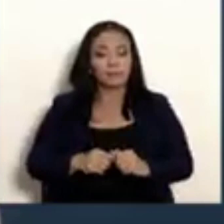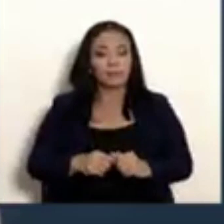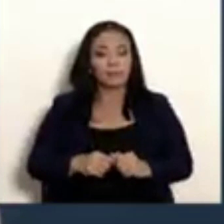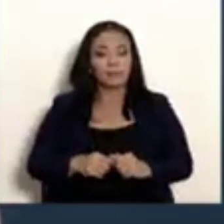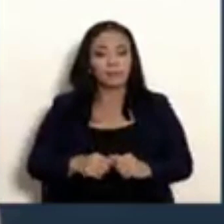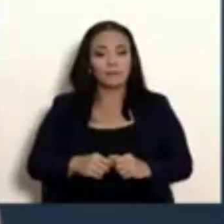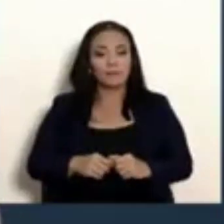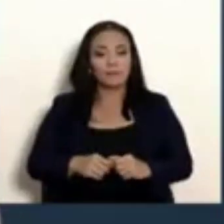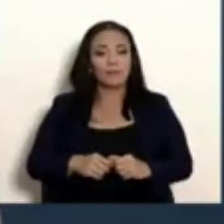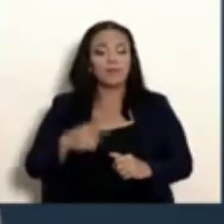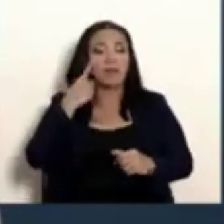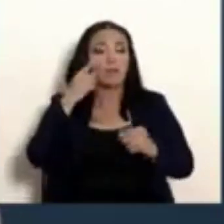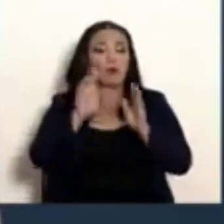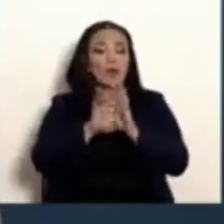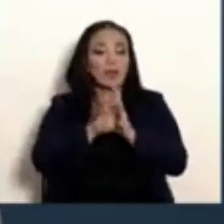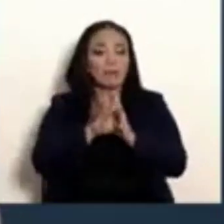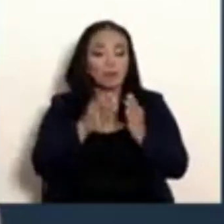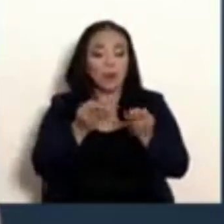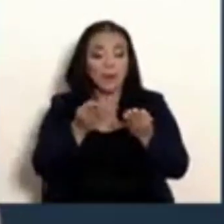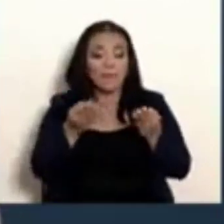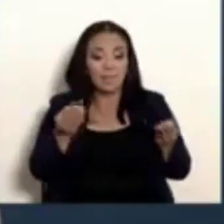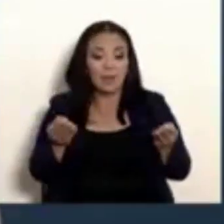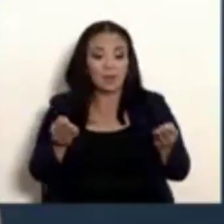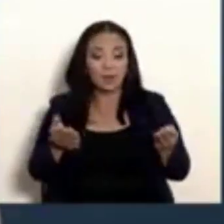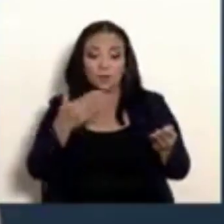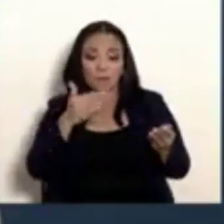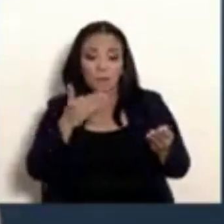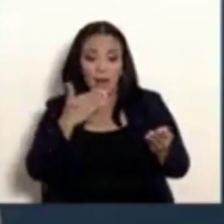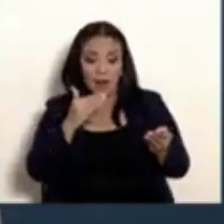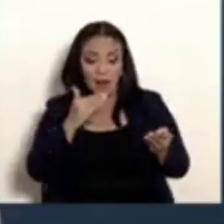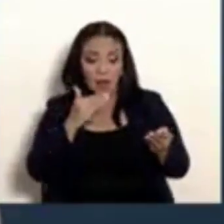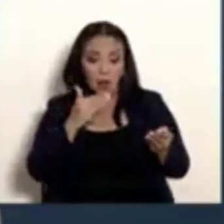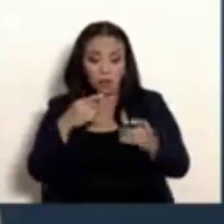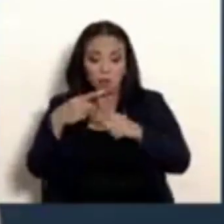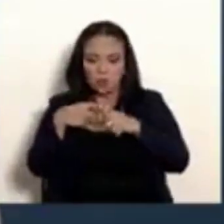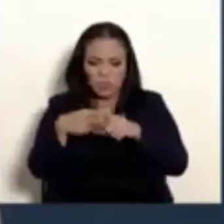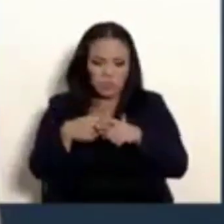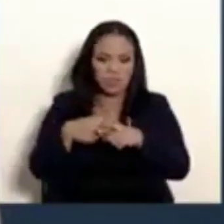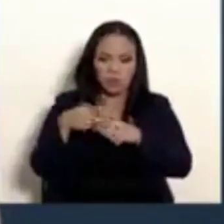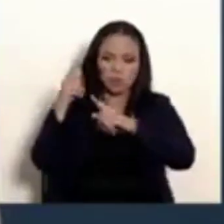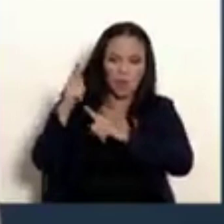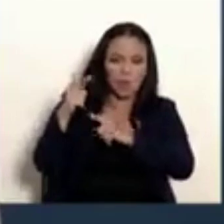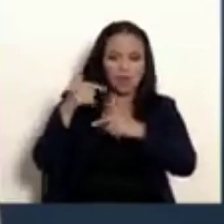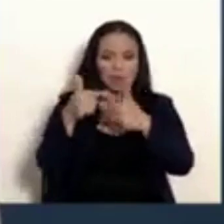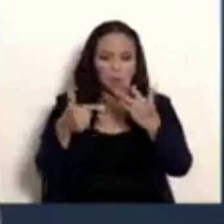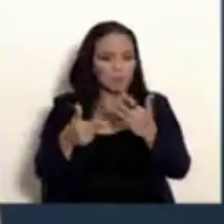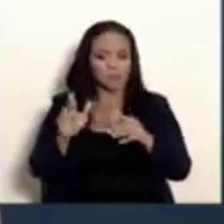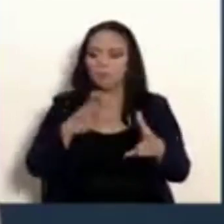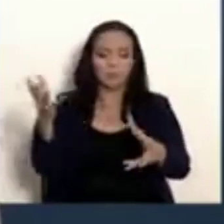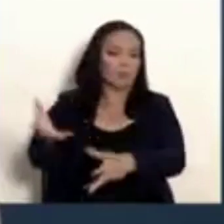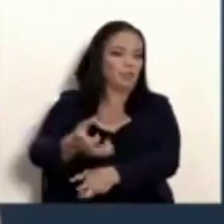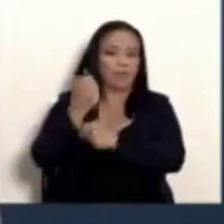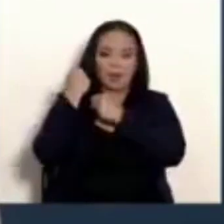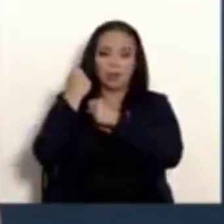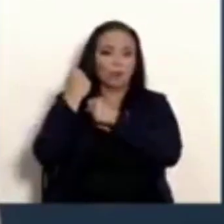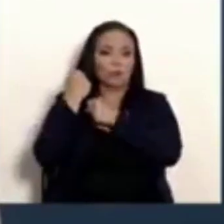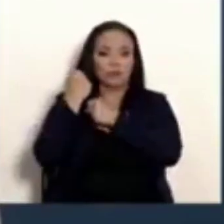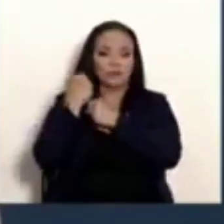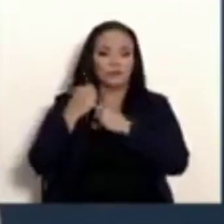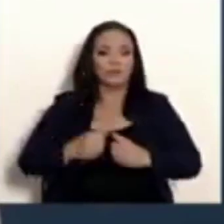tan nocivos en la sociedad anden en la calle, ponerle